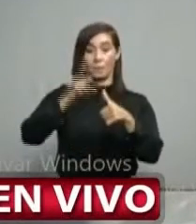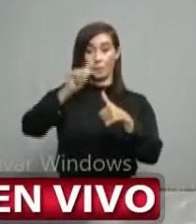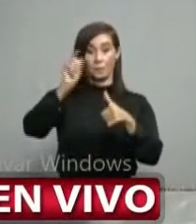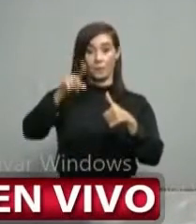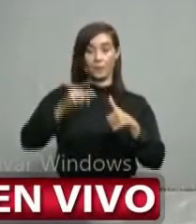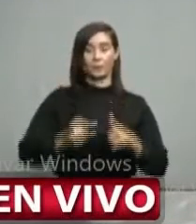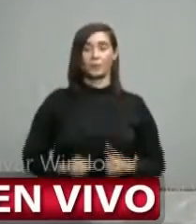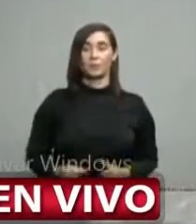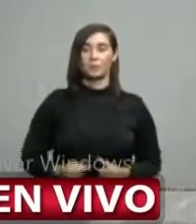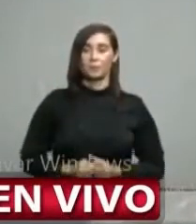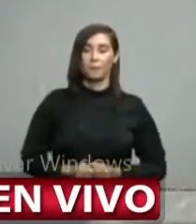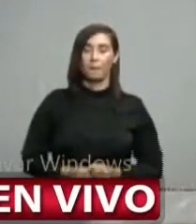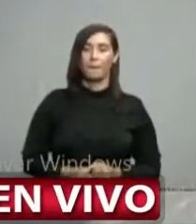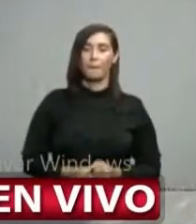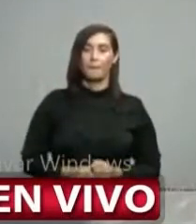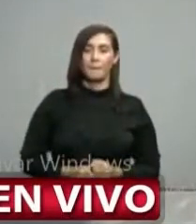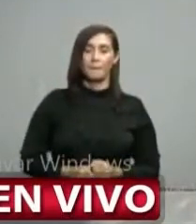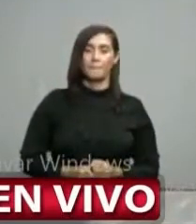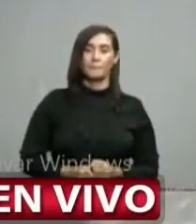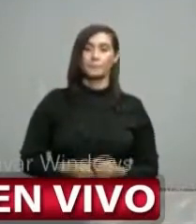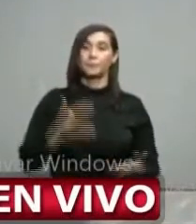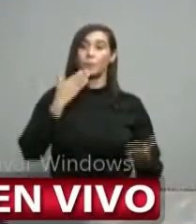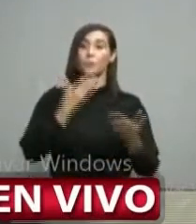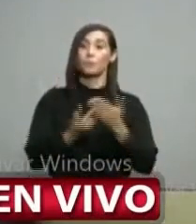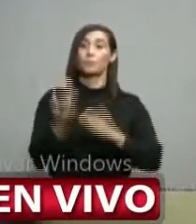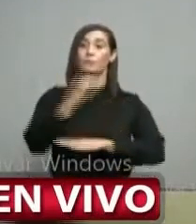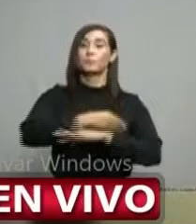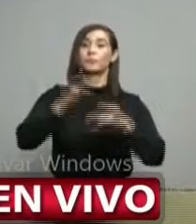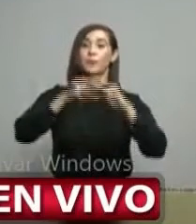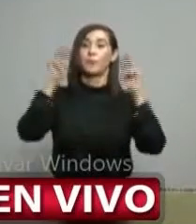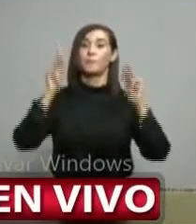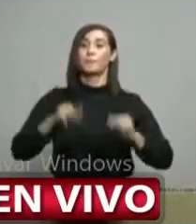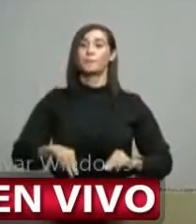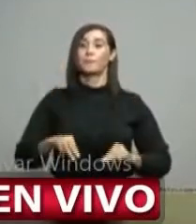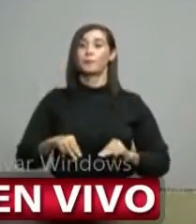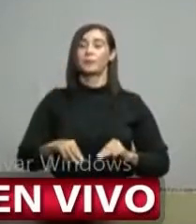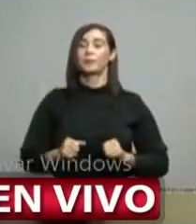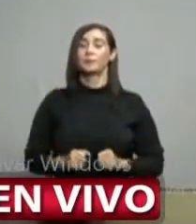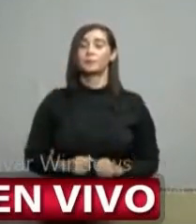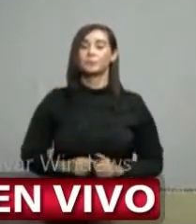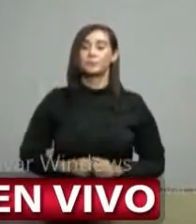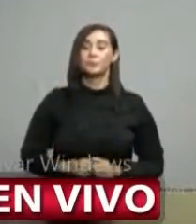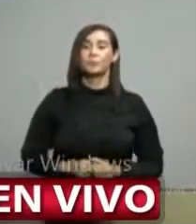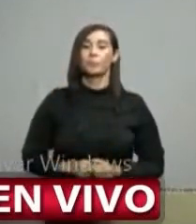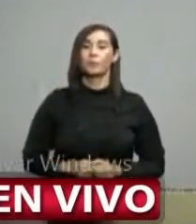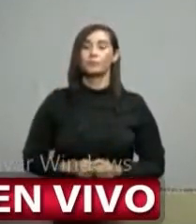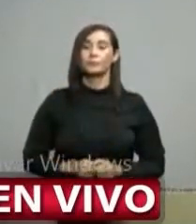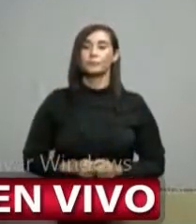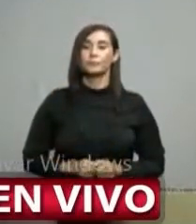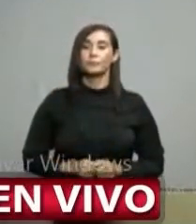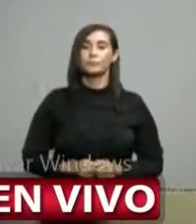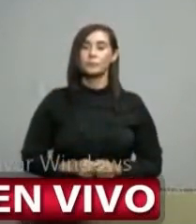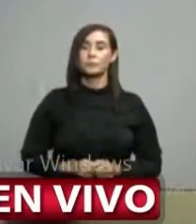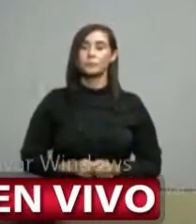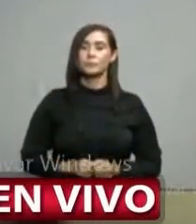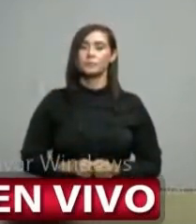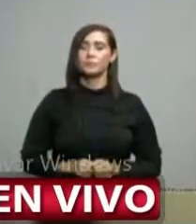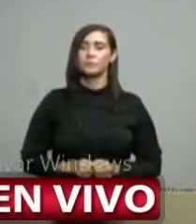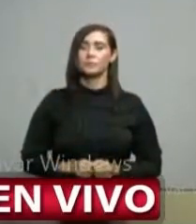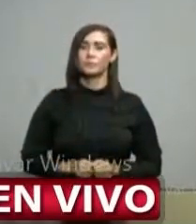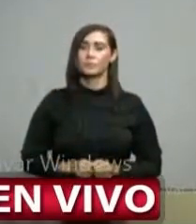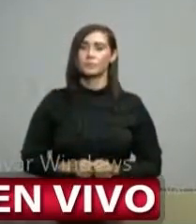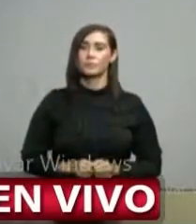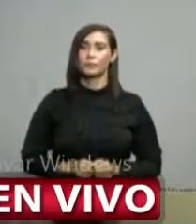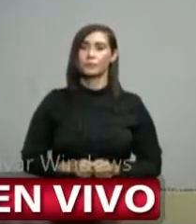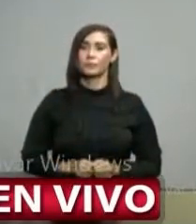Camila García. Adelante. Buen día, Ministro. Camila García para El Nuevo Diario. Luego de ser la